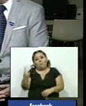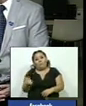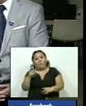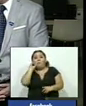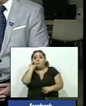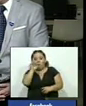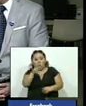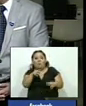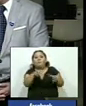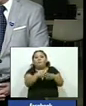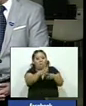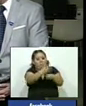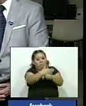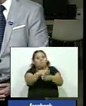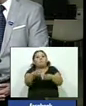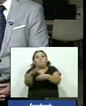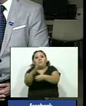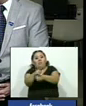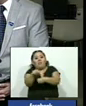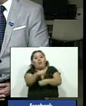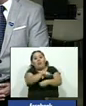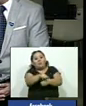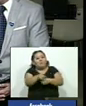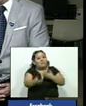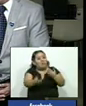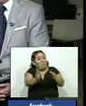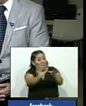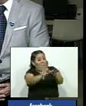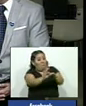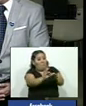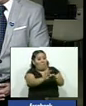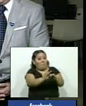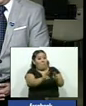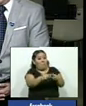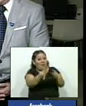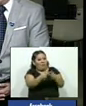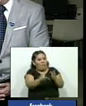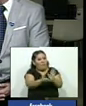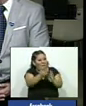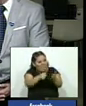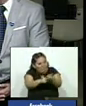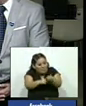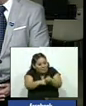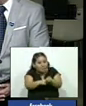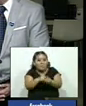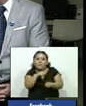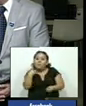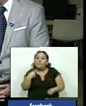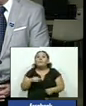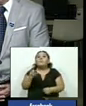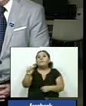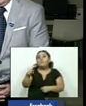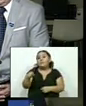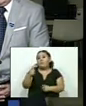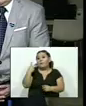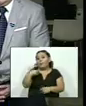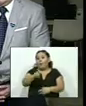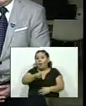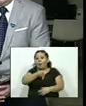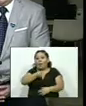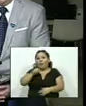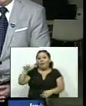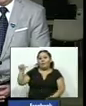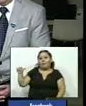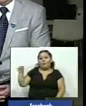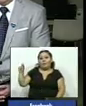se señalaba a los partidos políticos también de una posible vinculación con pandillas para incrementar esas cifras de crímenes. Así es y Antonio Valladares nos